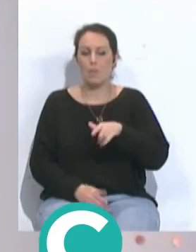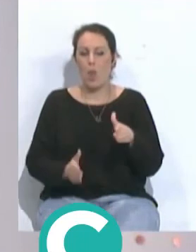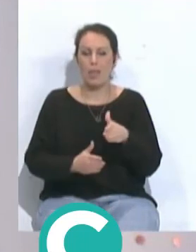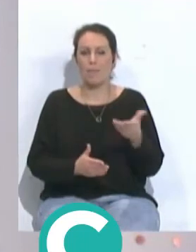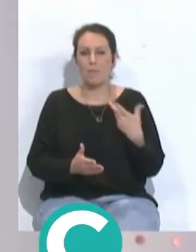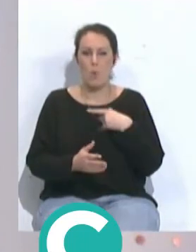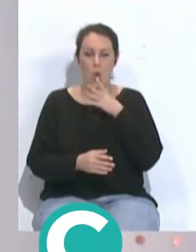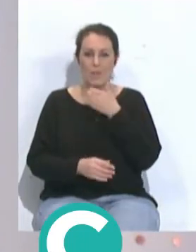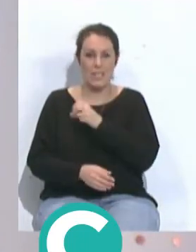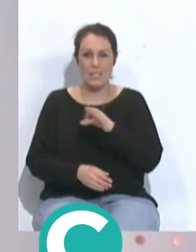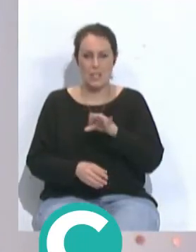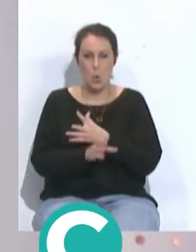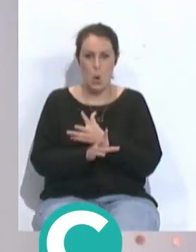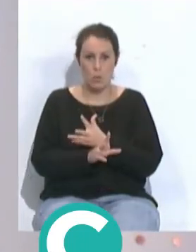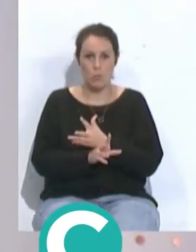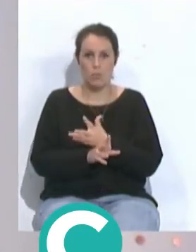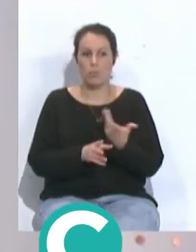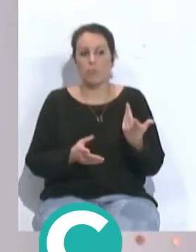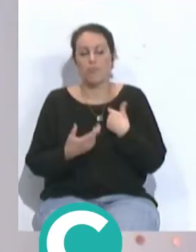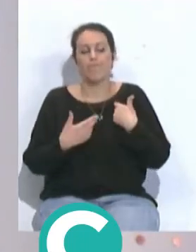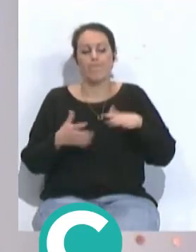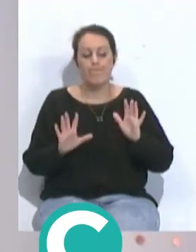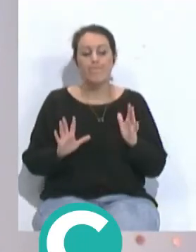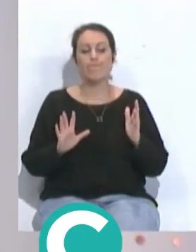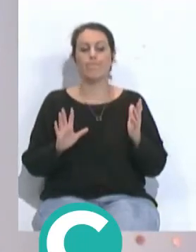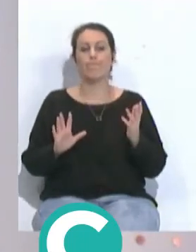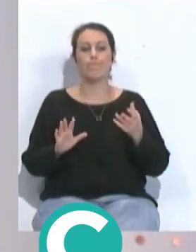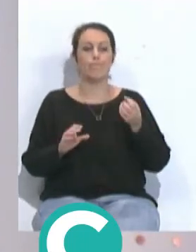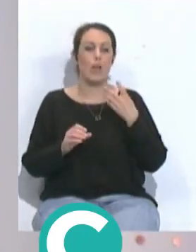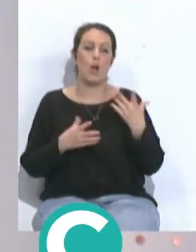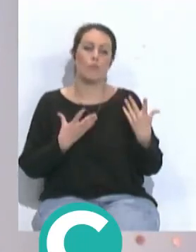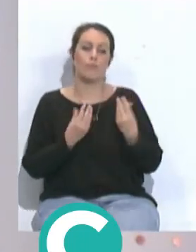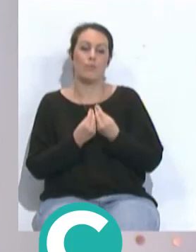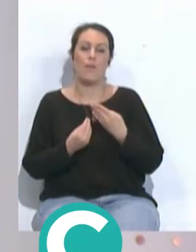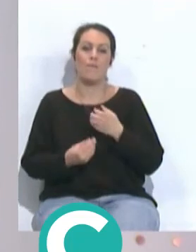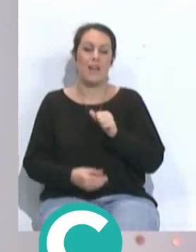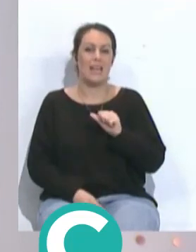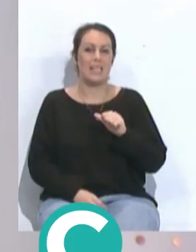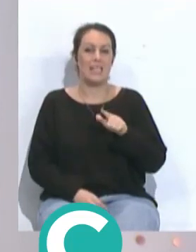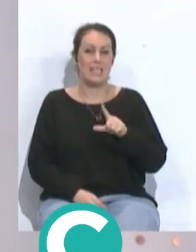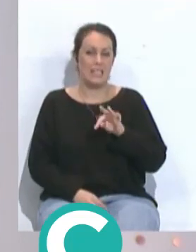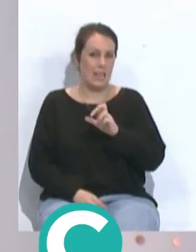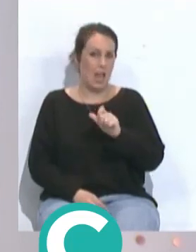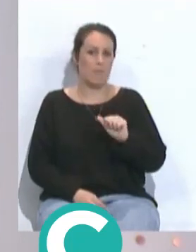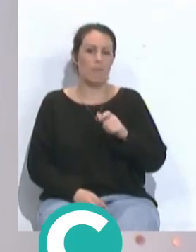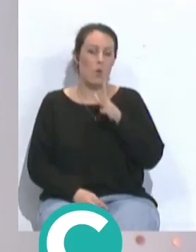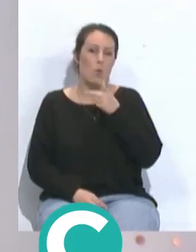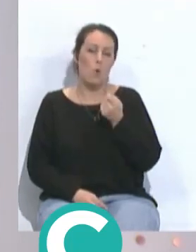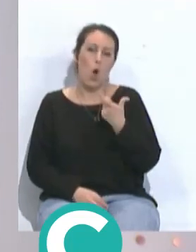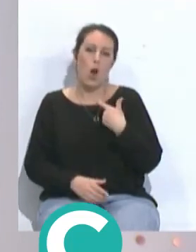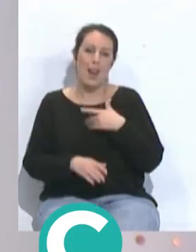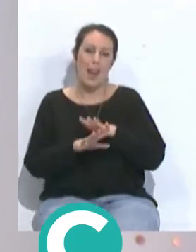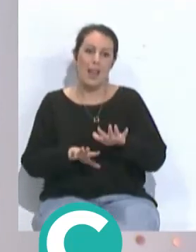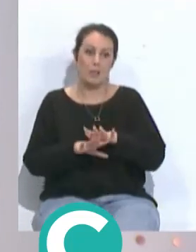quizá por el juego del Betis sería conveniente que fuera el acompañante de Mar Bartra porque es algo algo más lento que le otro